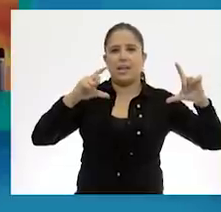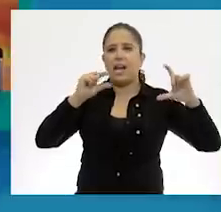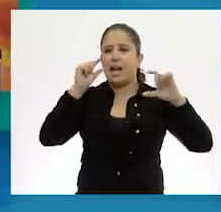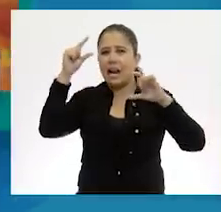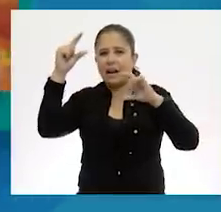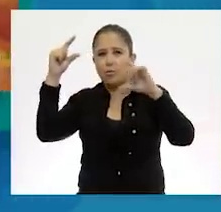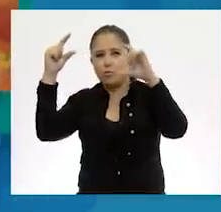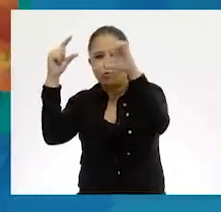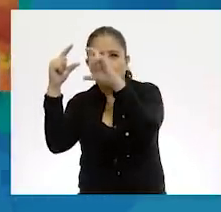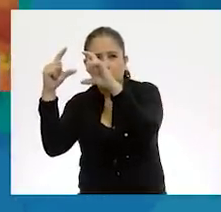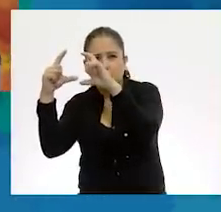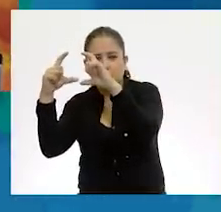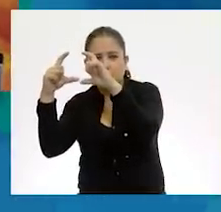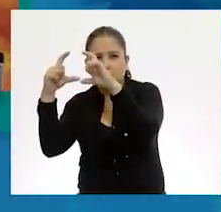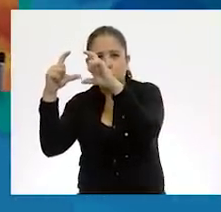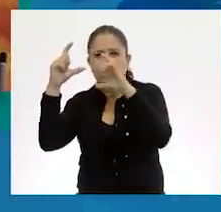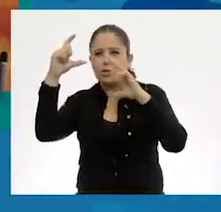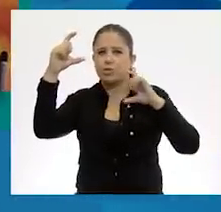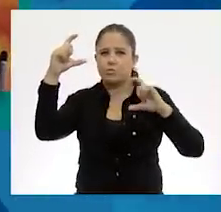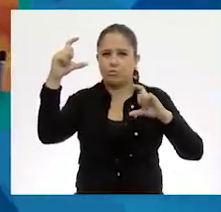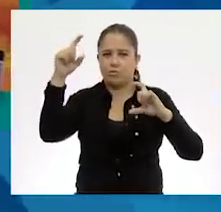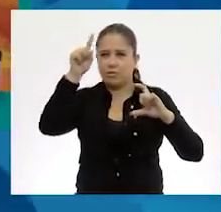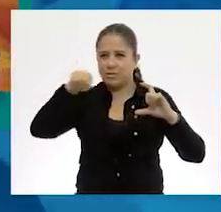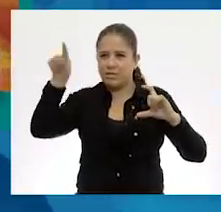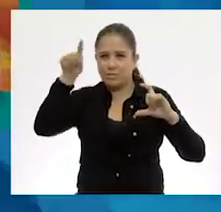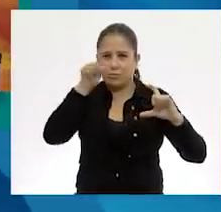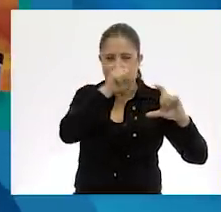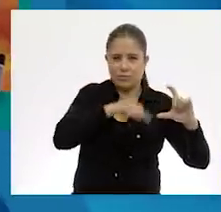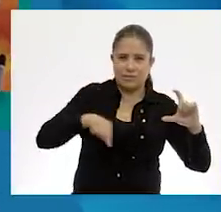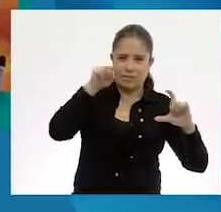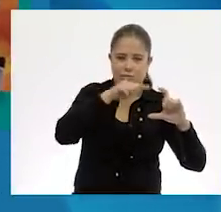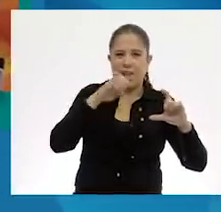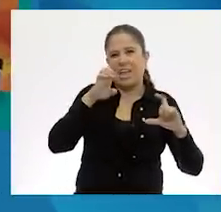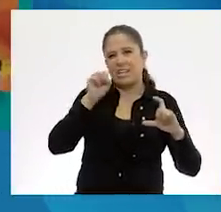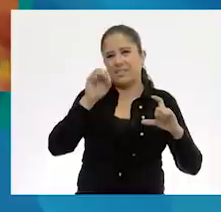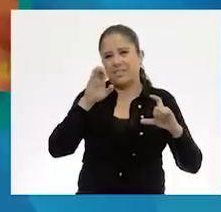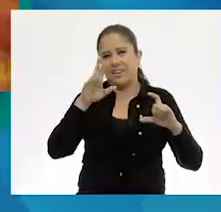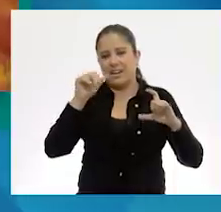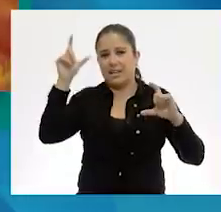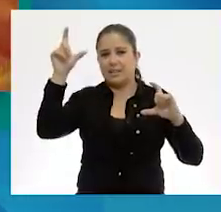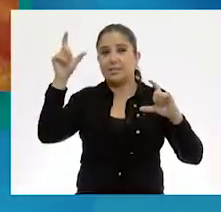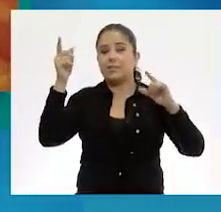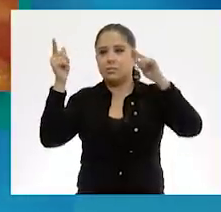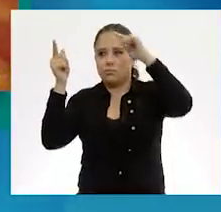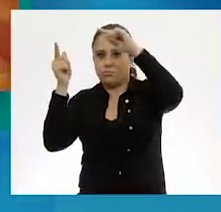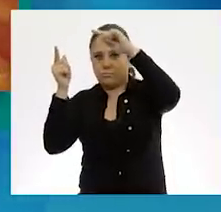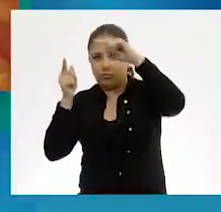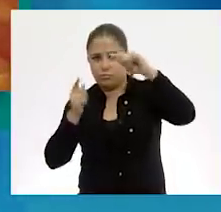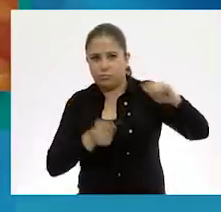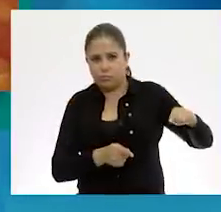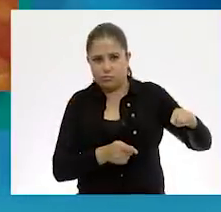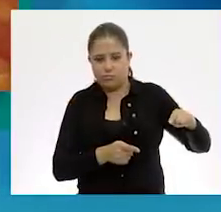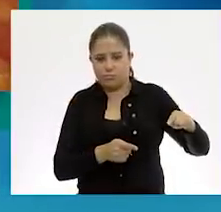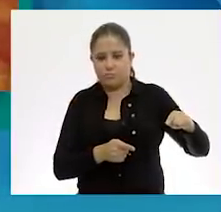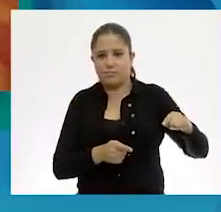y estos dos círculos o esferas, los vamos a unir con otro cilindro.